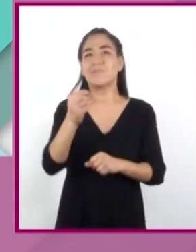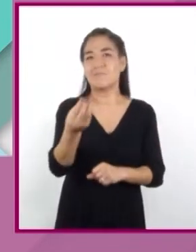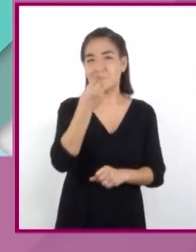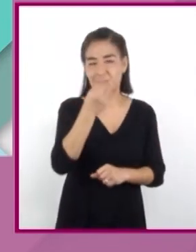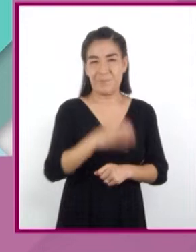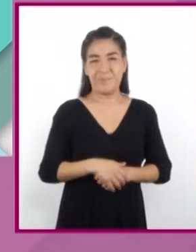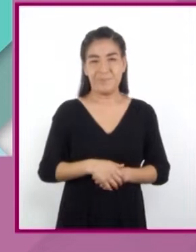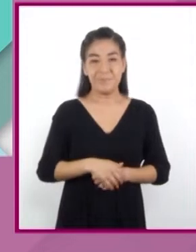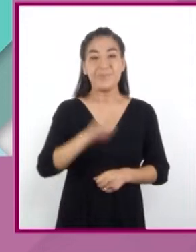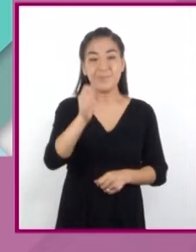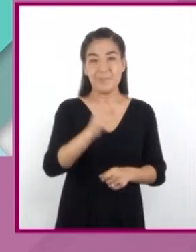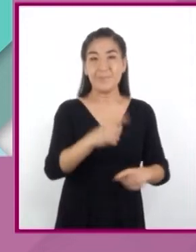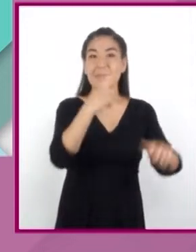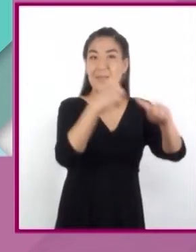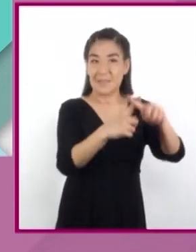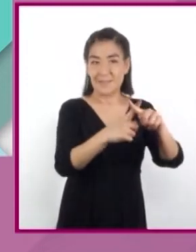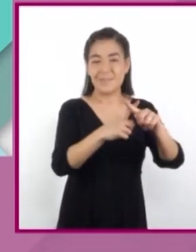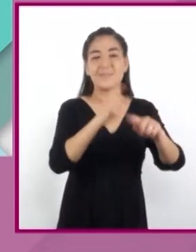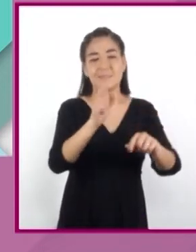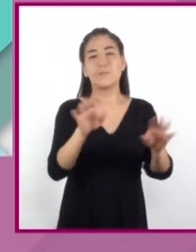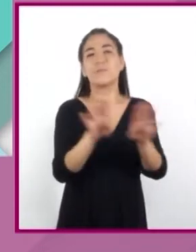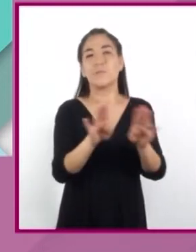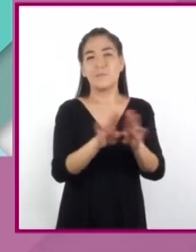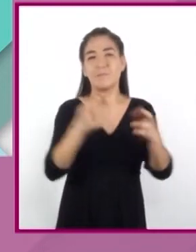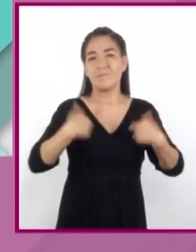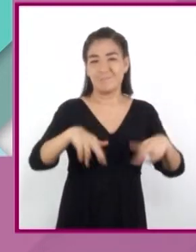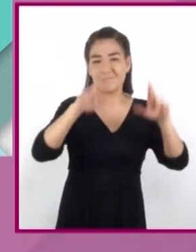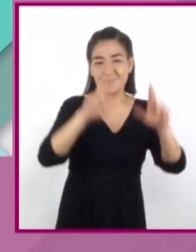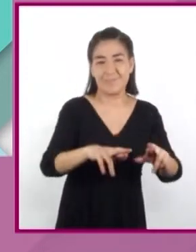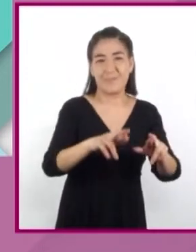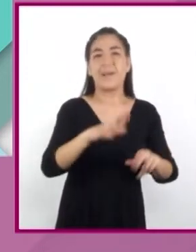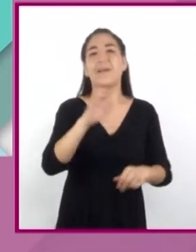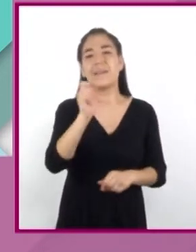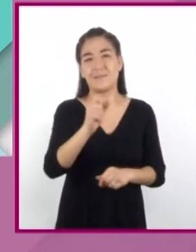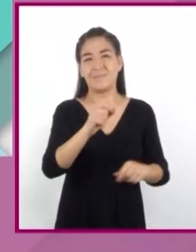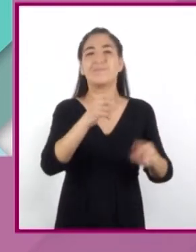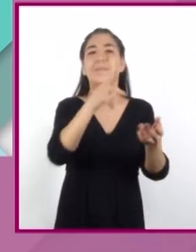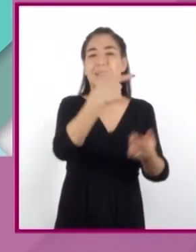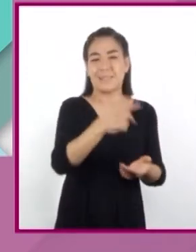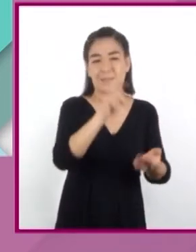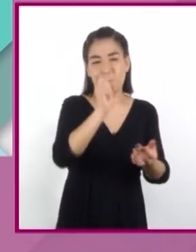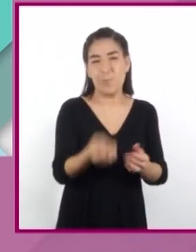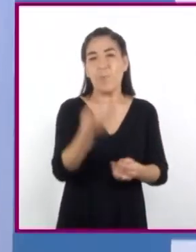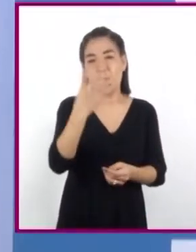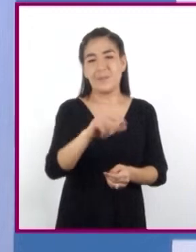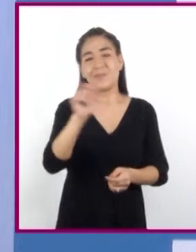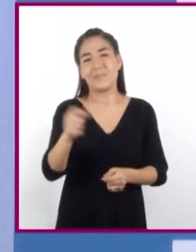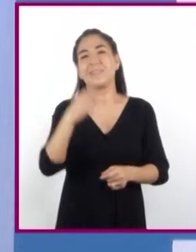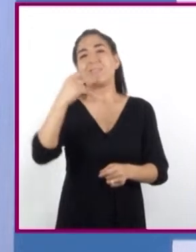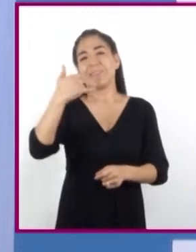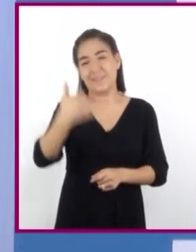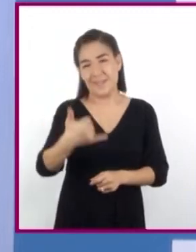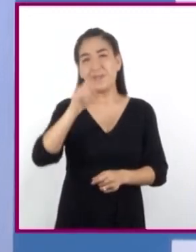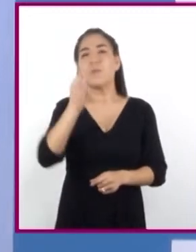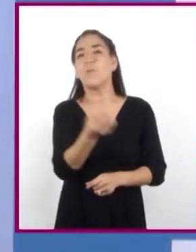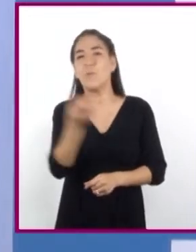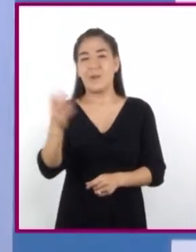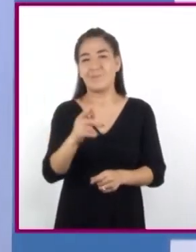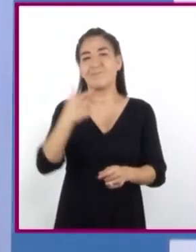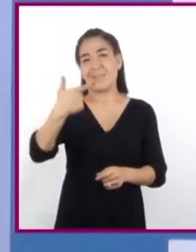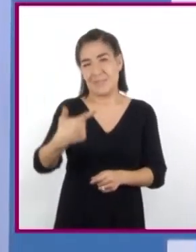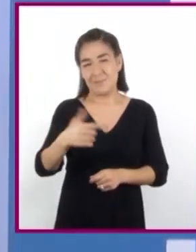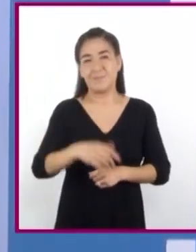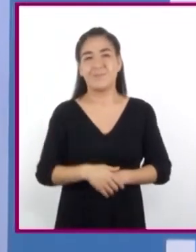por lo que X representa la cantidad de ciruelas y Y los gramos de fibra. Es correcto, profesor